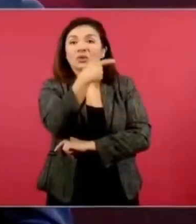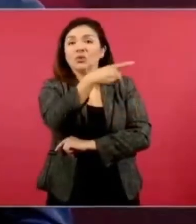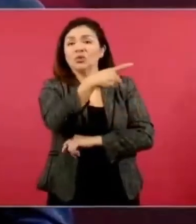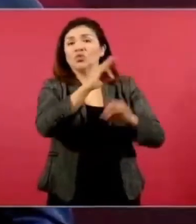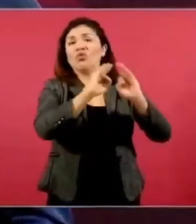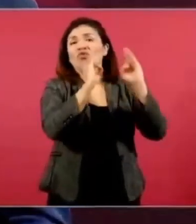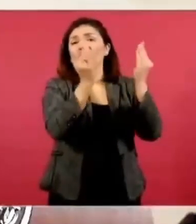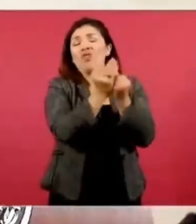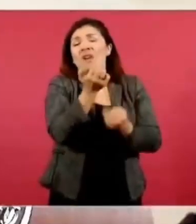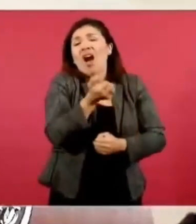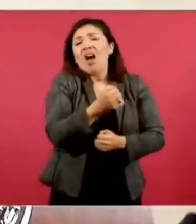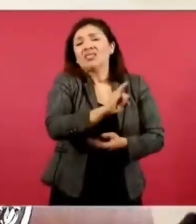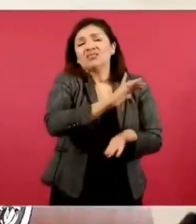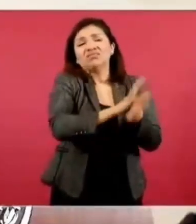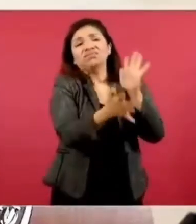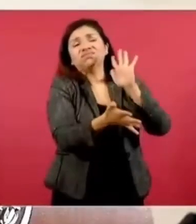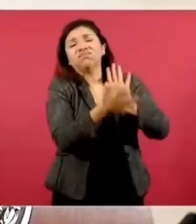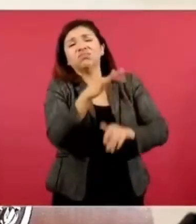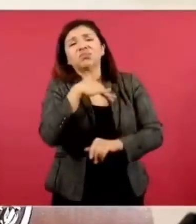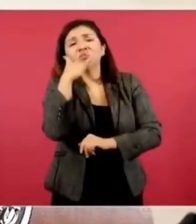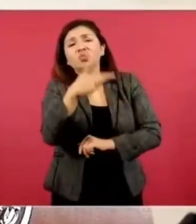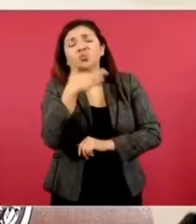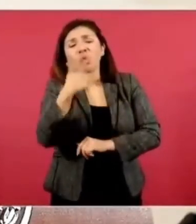ese estilo de gobierno.